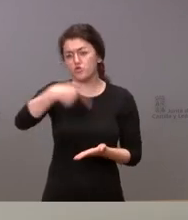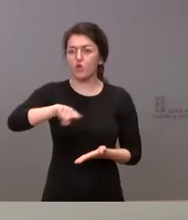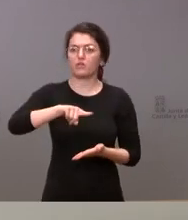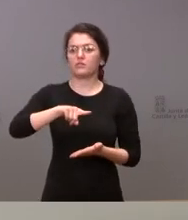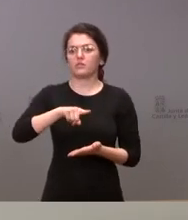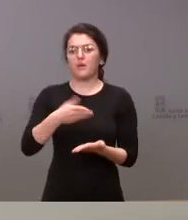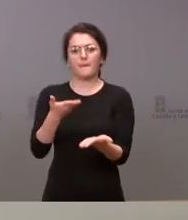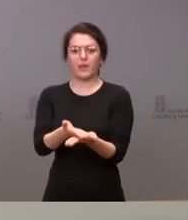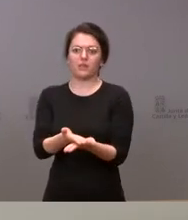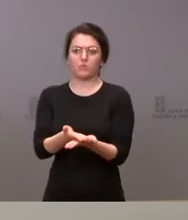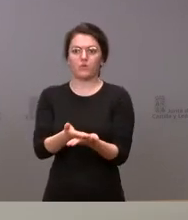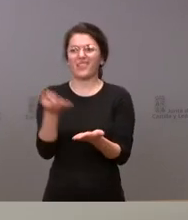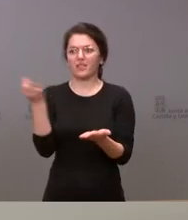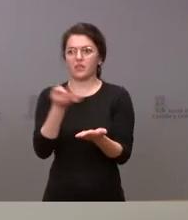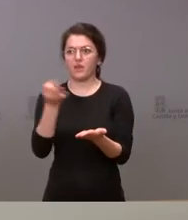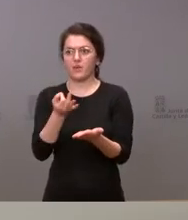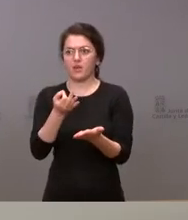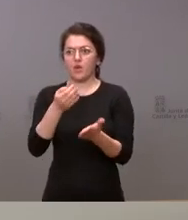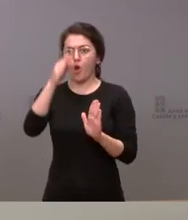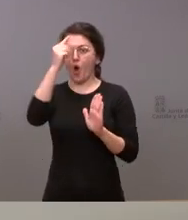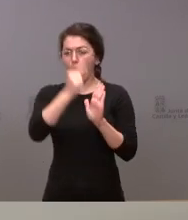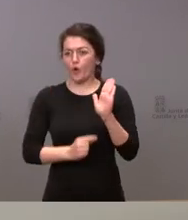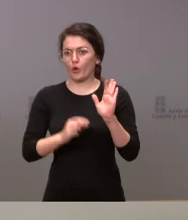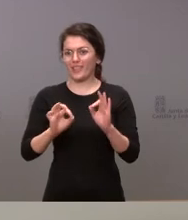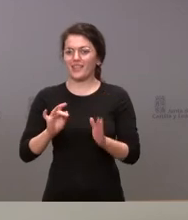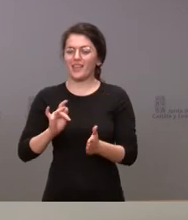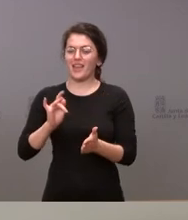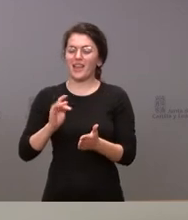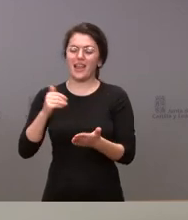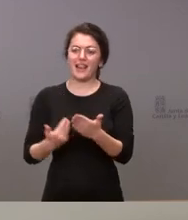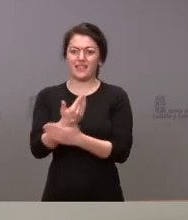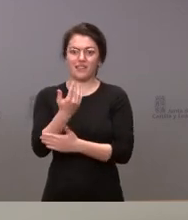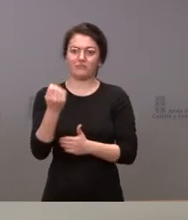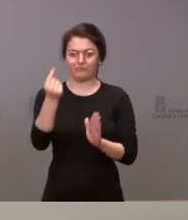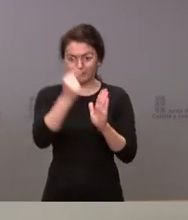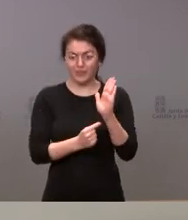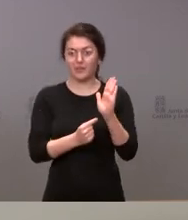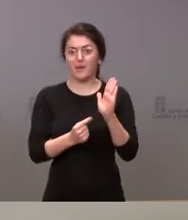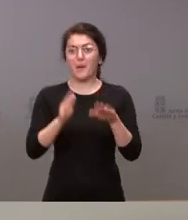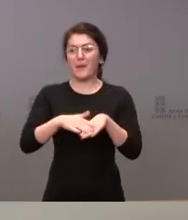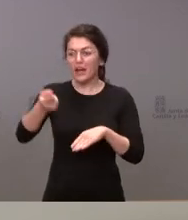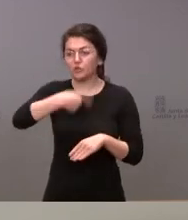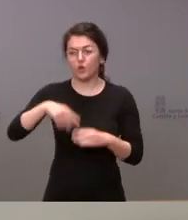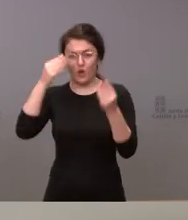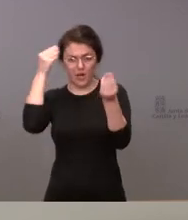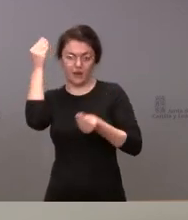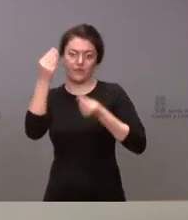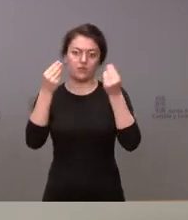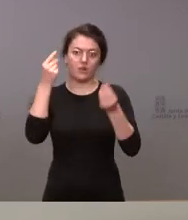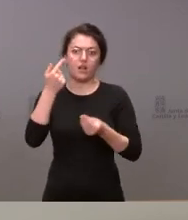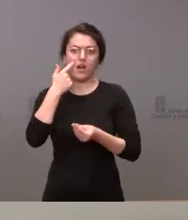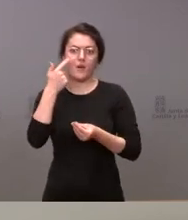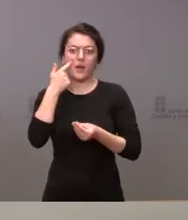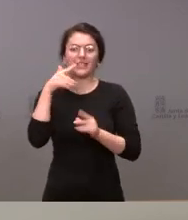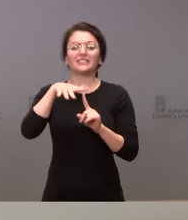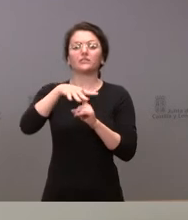en el orden del día, que habría que hacer una reflexión específica muy clara entre todos sobre el estado de la atención primaria sanitaria en el conjunto de